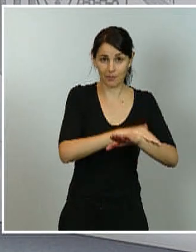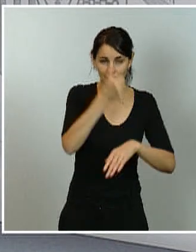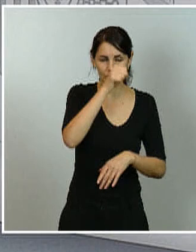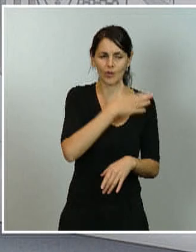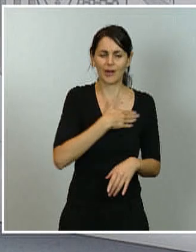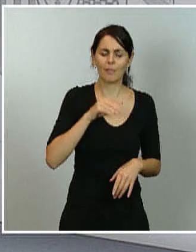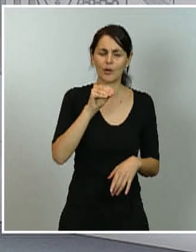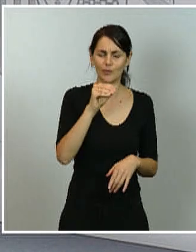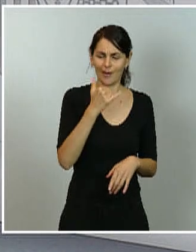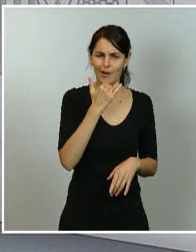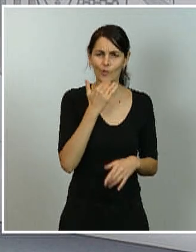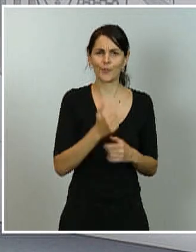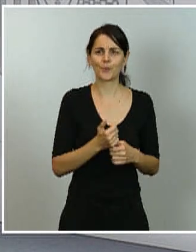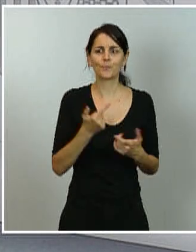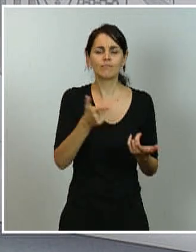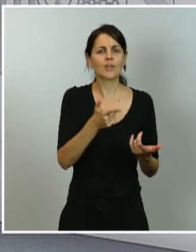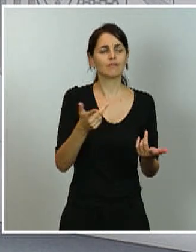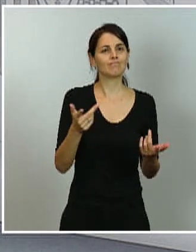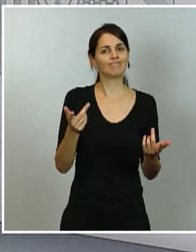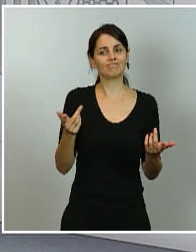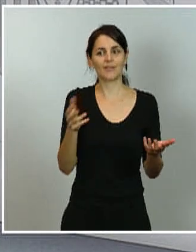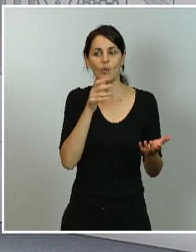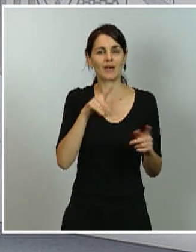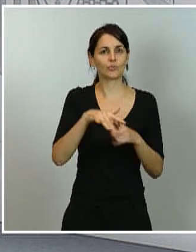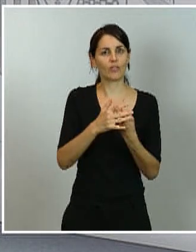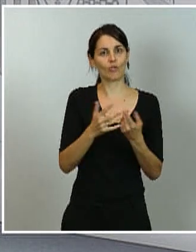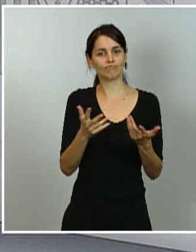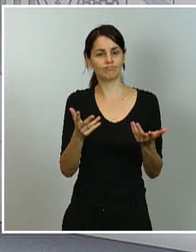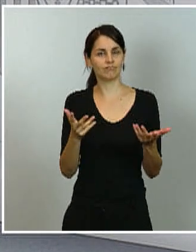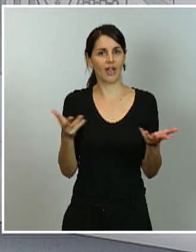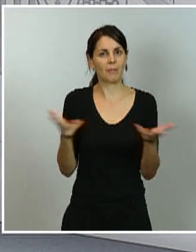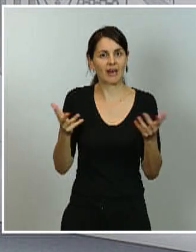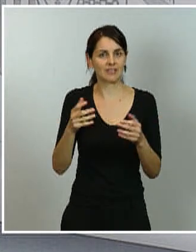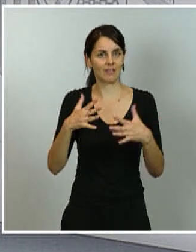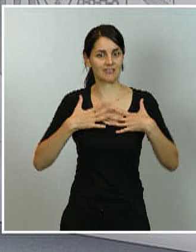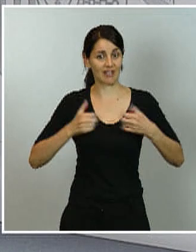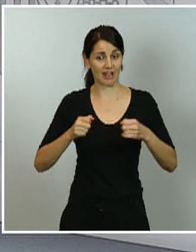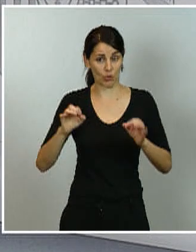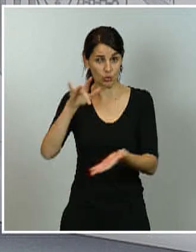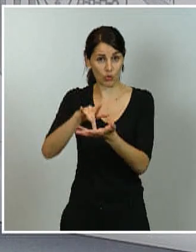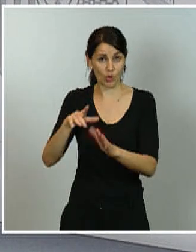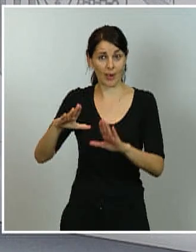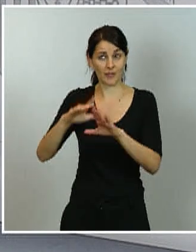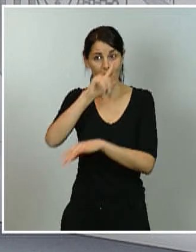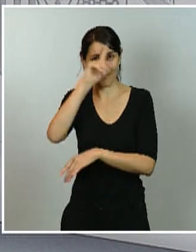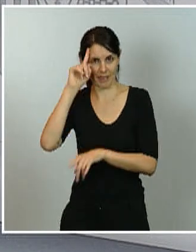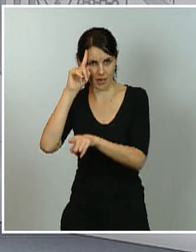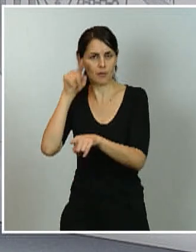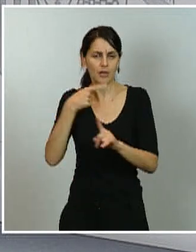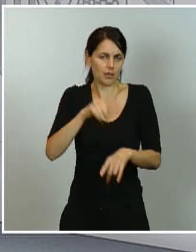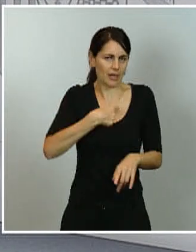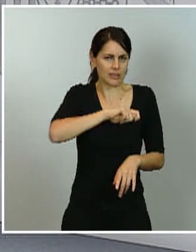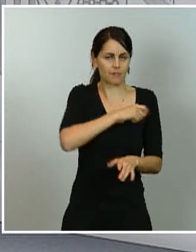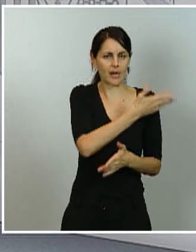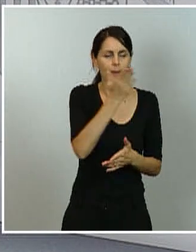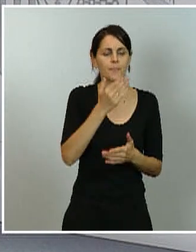Esta emergencia sanitaria que se está registrando en Madrid y en España y se enfrenta